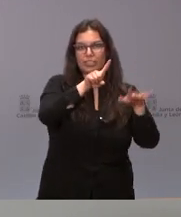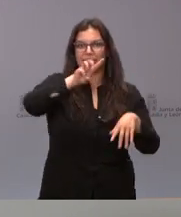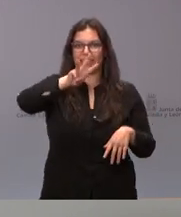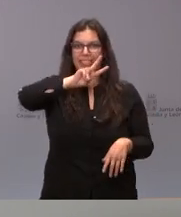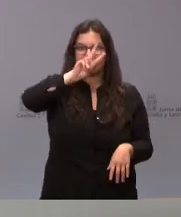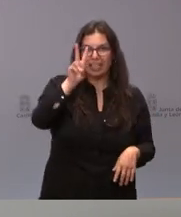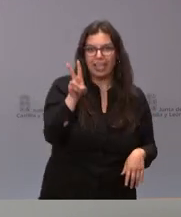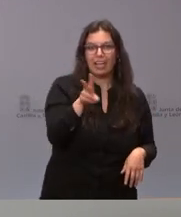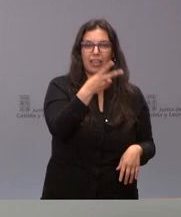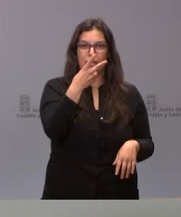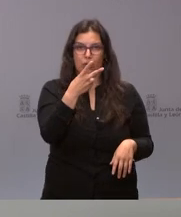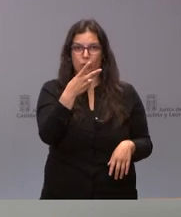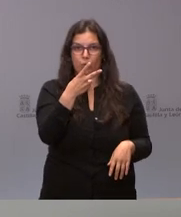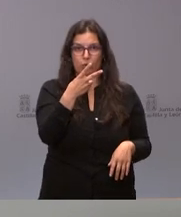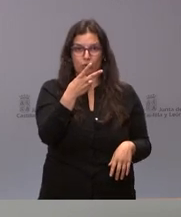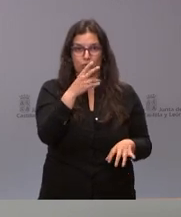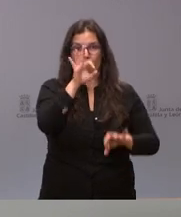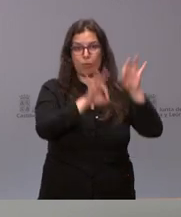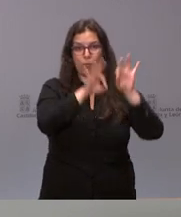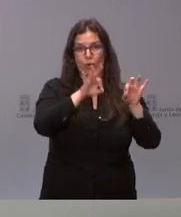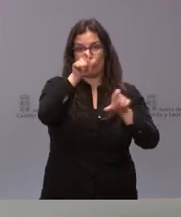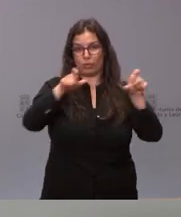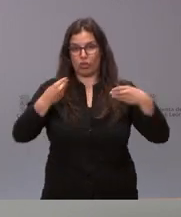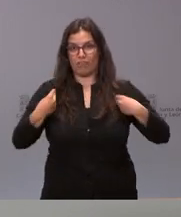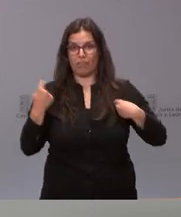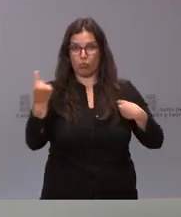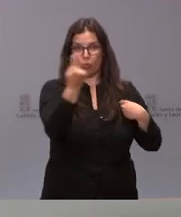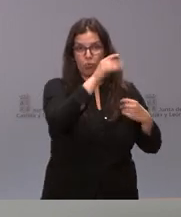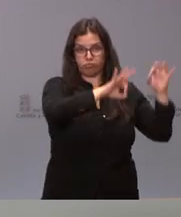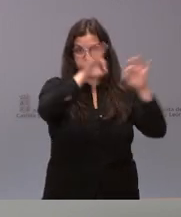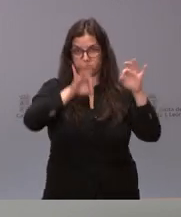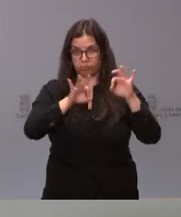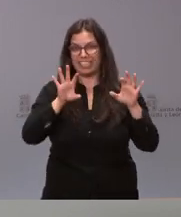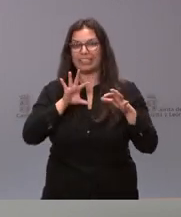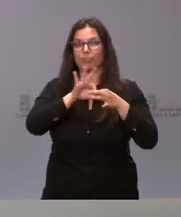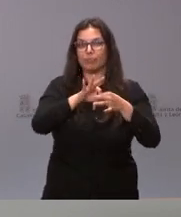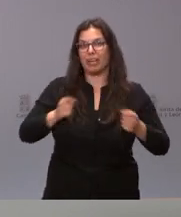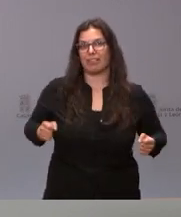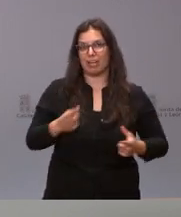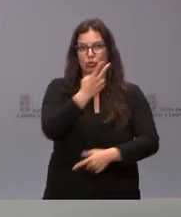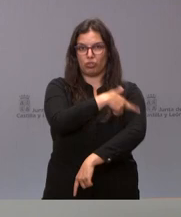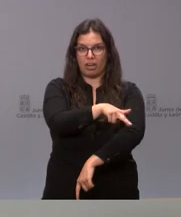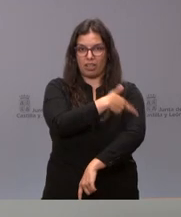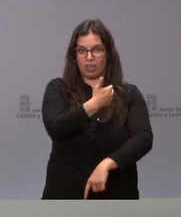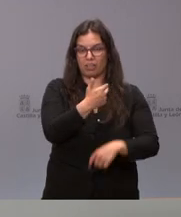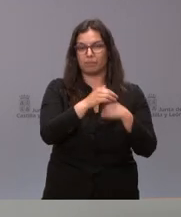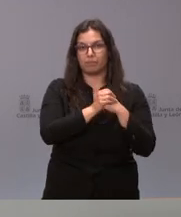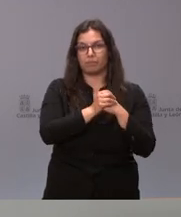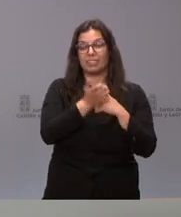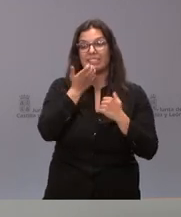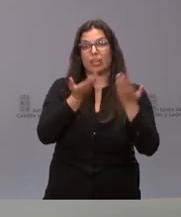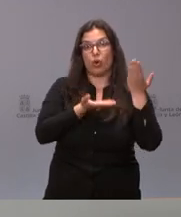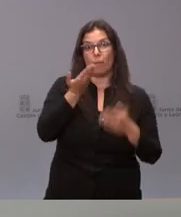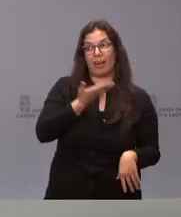por cada ciudadano al gasto sanitario. Esto está claramente por encima